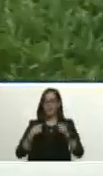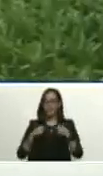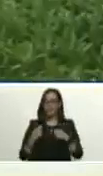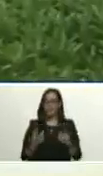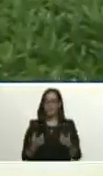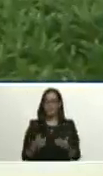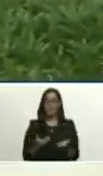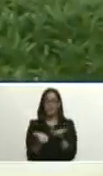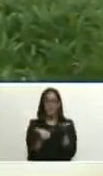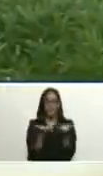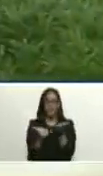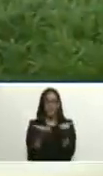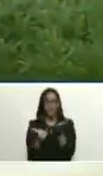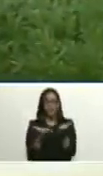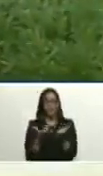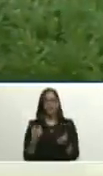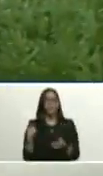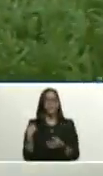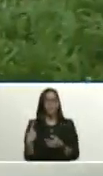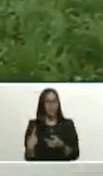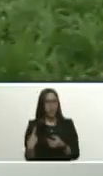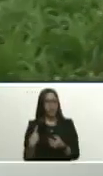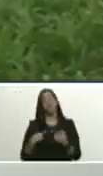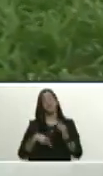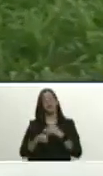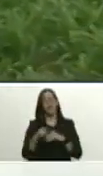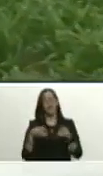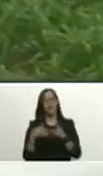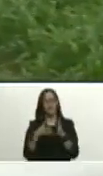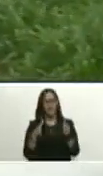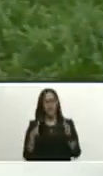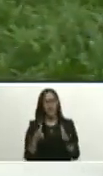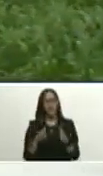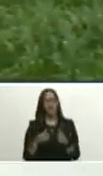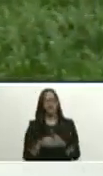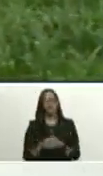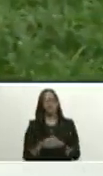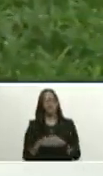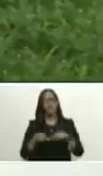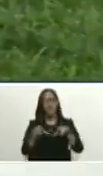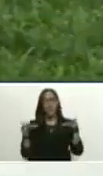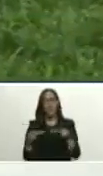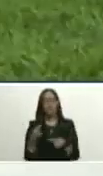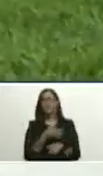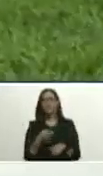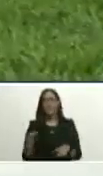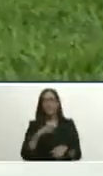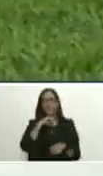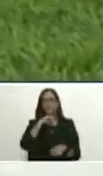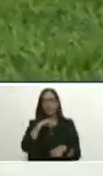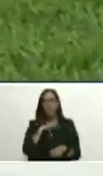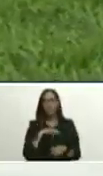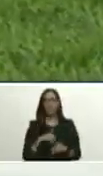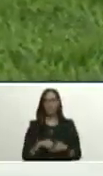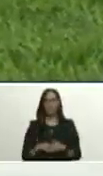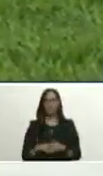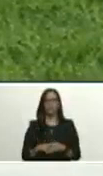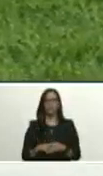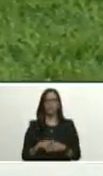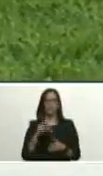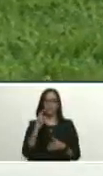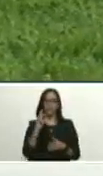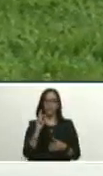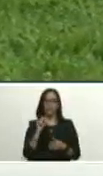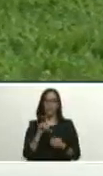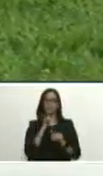primeros pasos vamos por el camino correcto estamos en el lugar correcto de la historia segundo